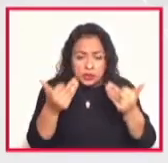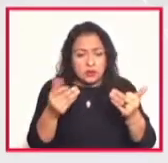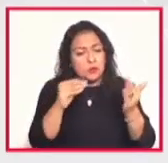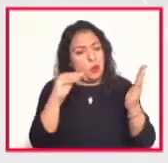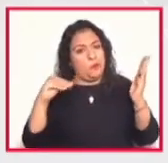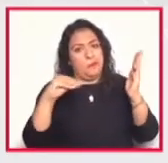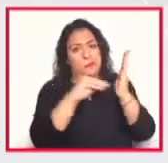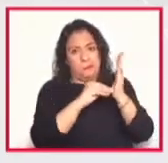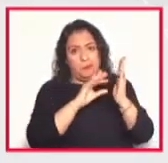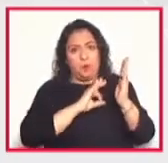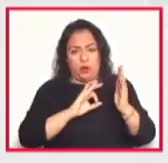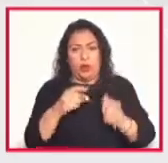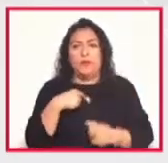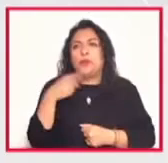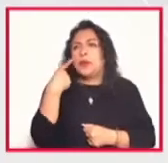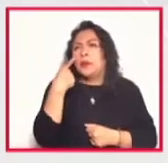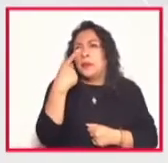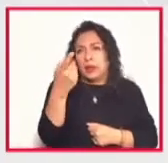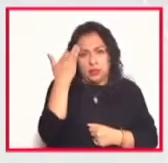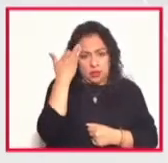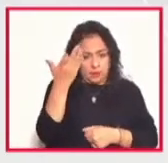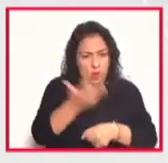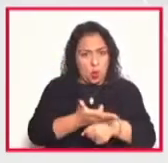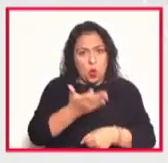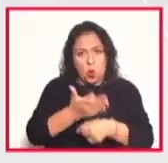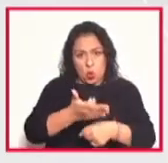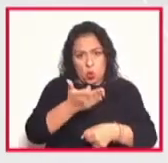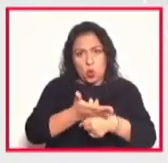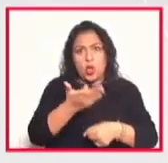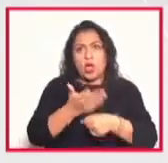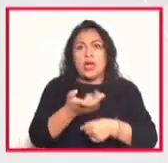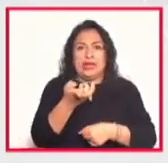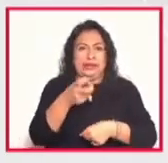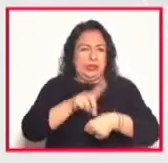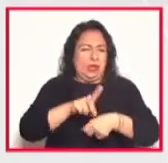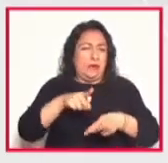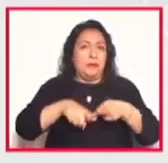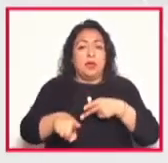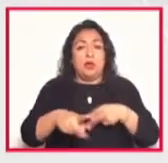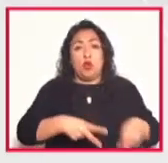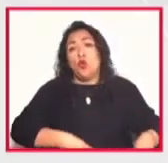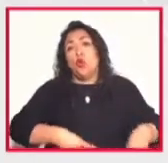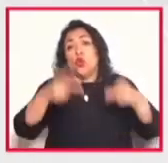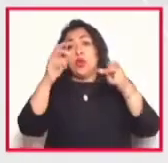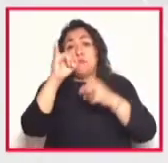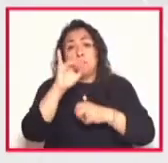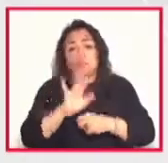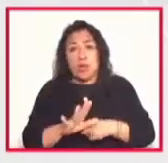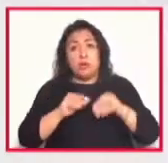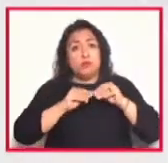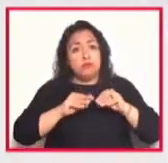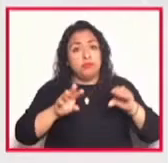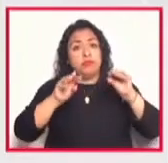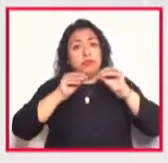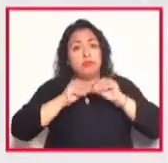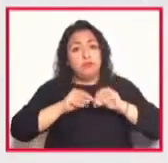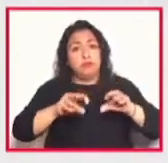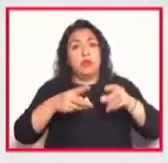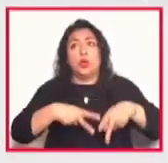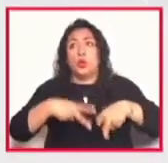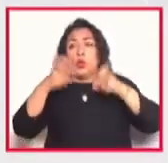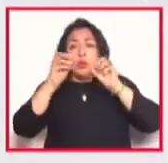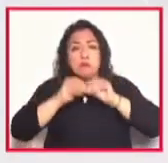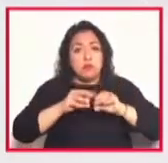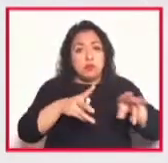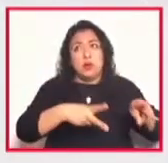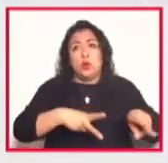tú podrás ver el tiempo real a partir de ese día si tú subes estas imágenes se irán publicando conforme tú las vayas compartiendo